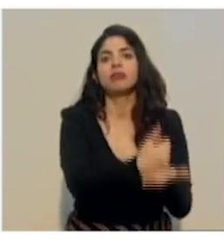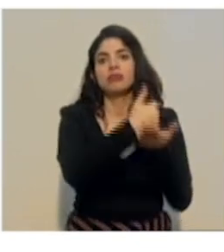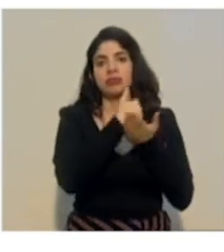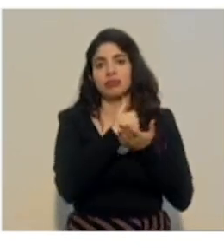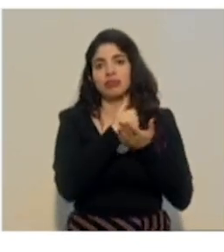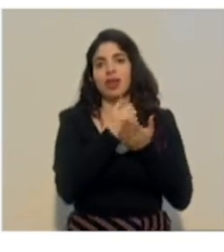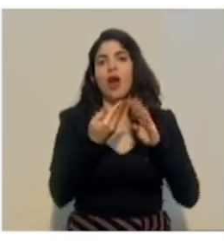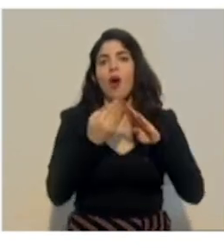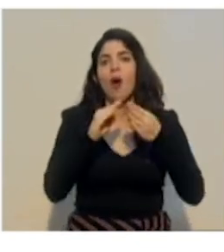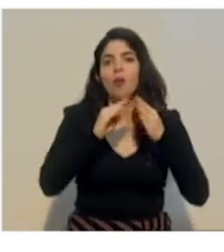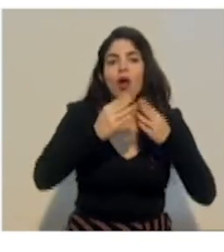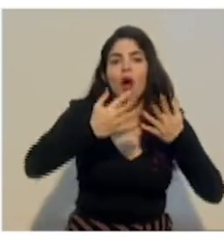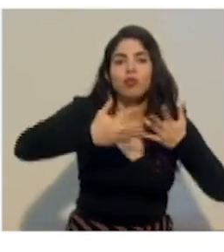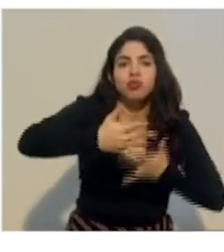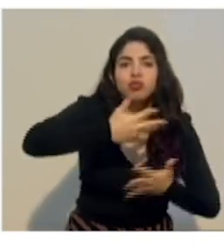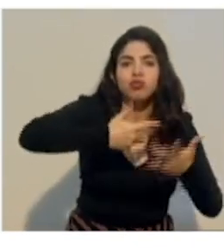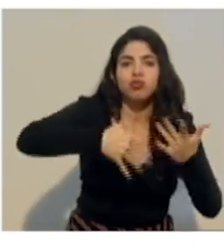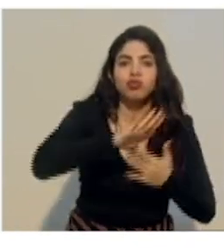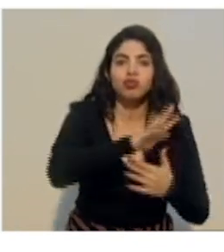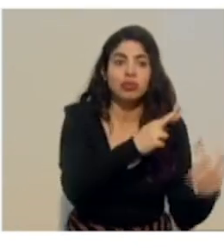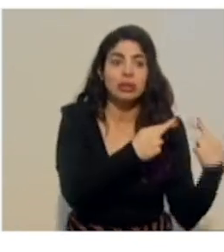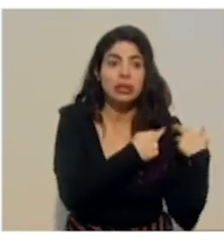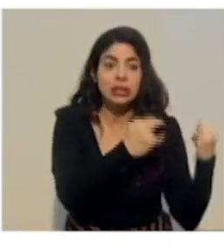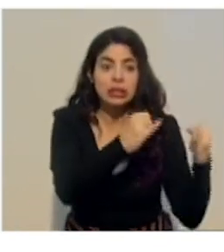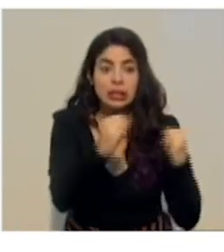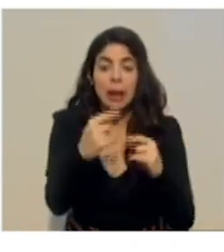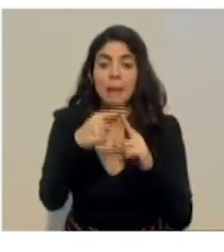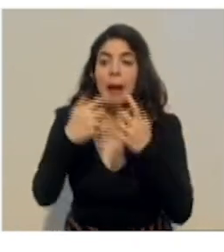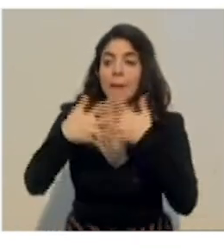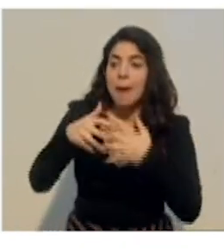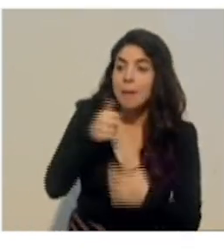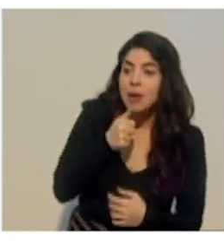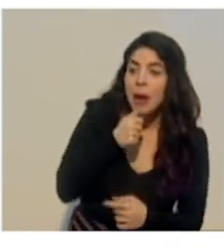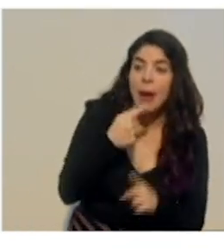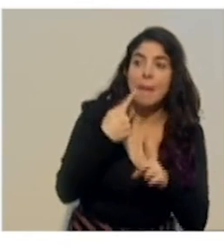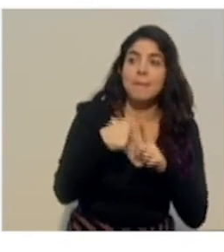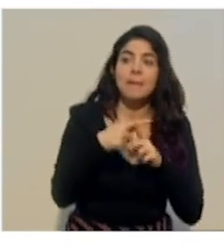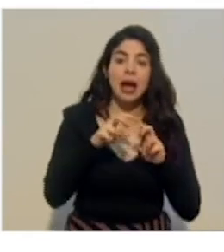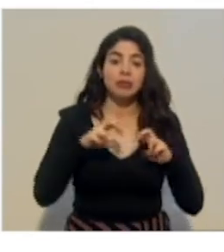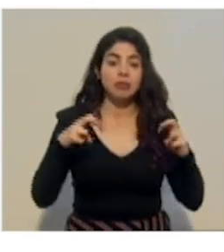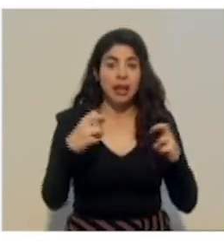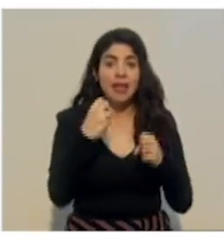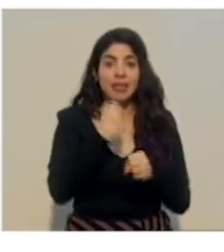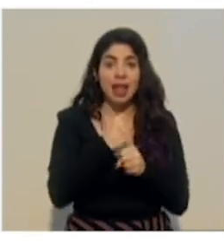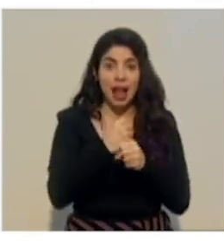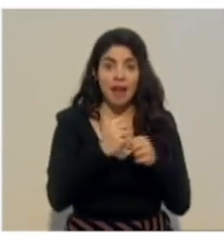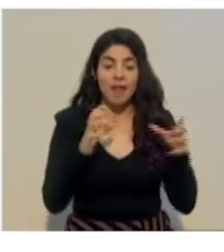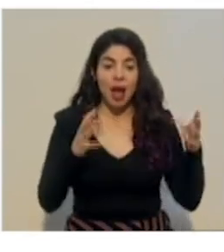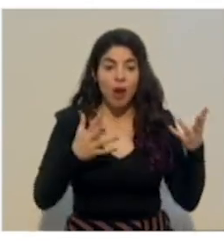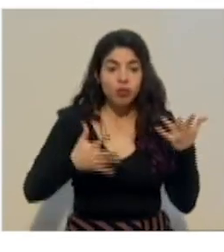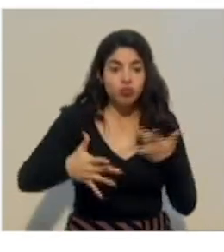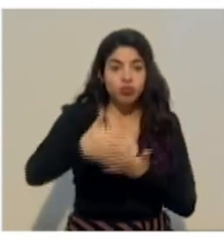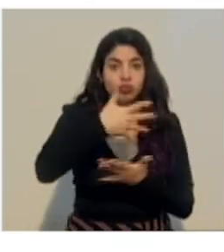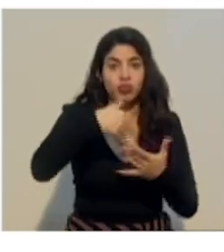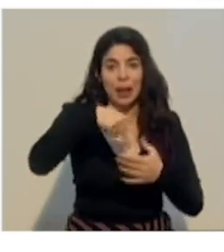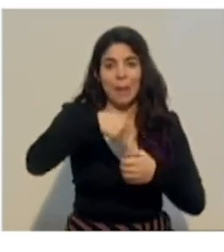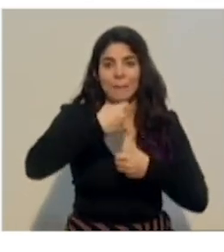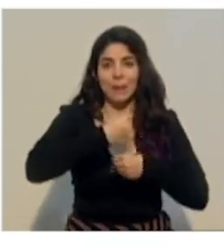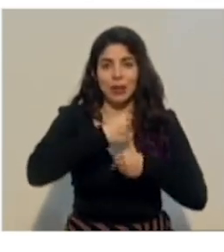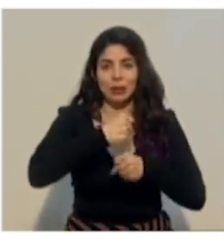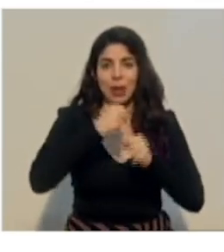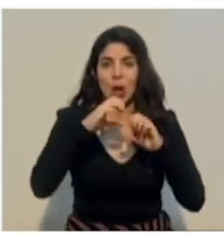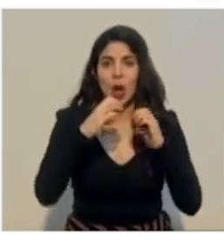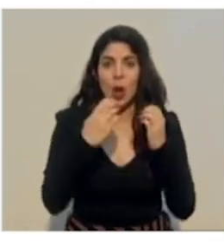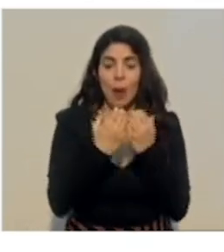desde la perspectiva de empresa privada y desde la perspectiva de las mesas de trabajo a nivel de las municipalidades y los comités municipales de